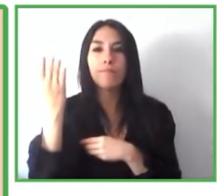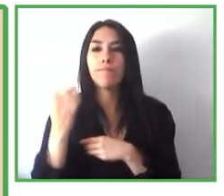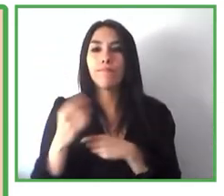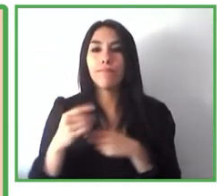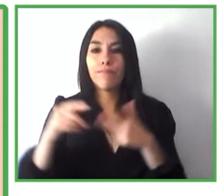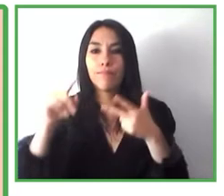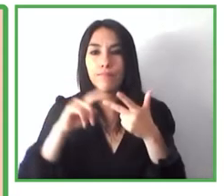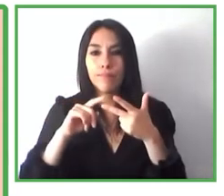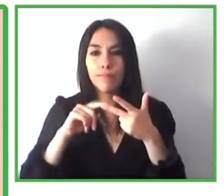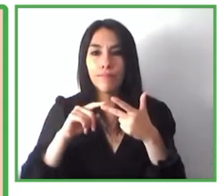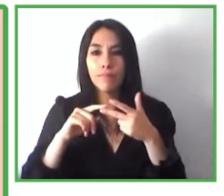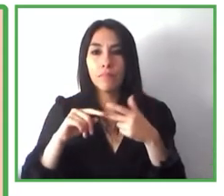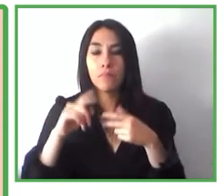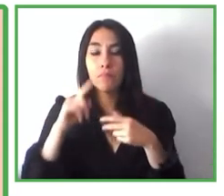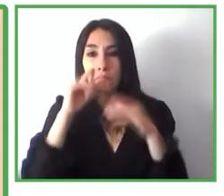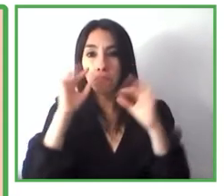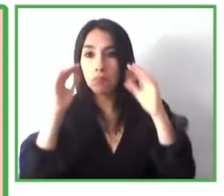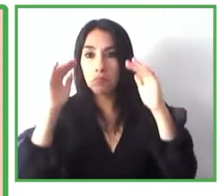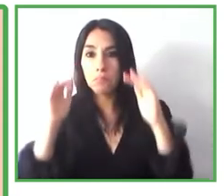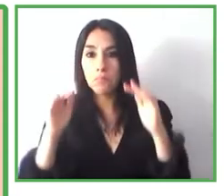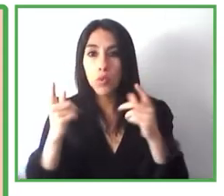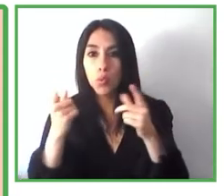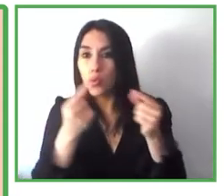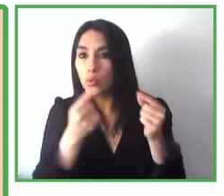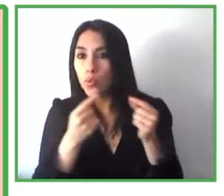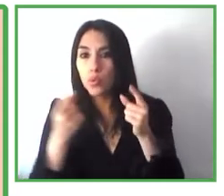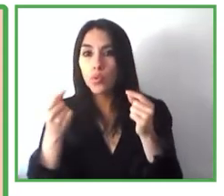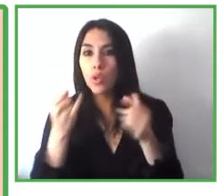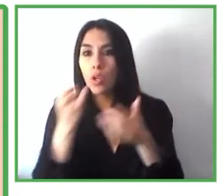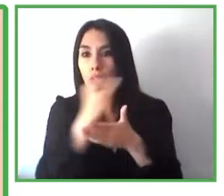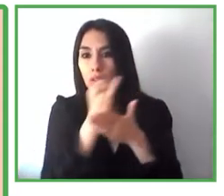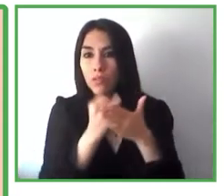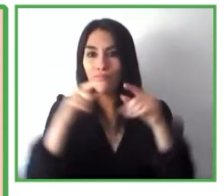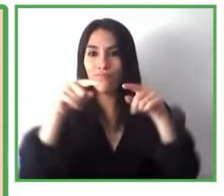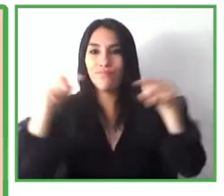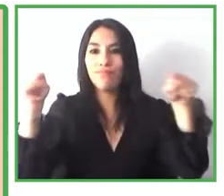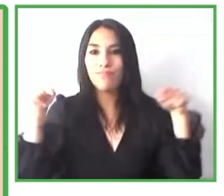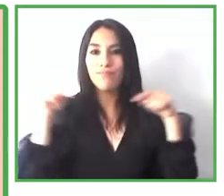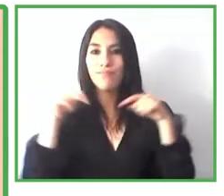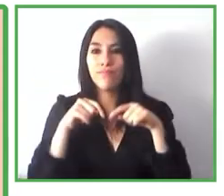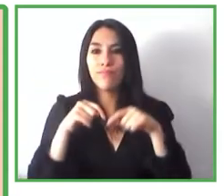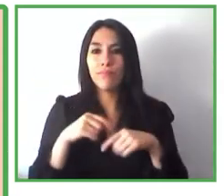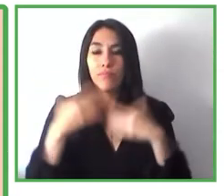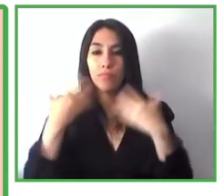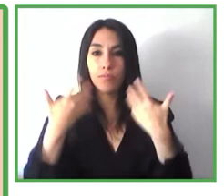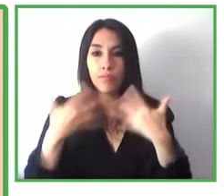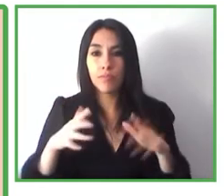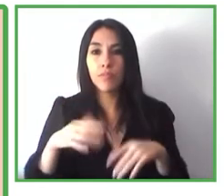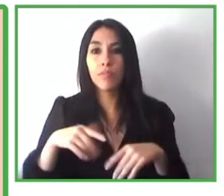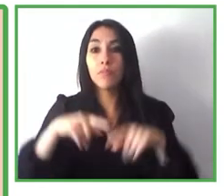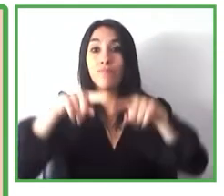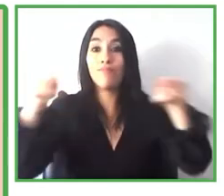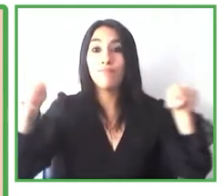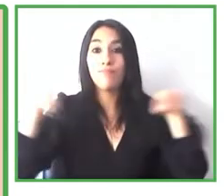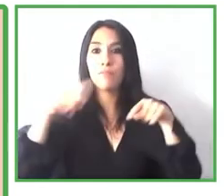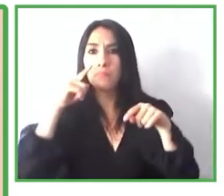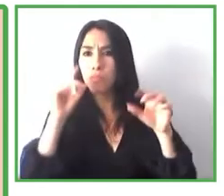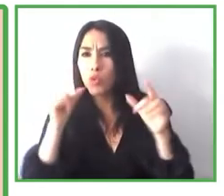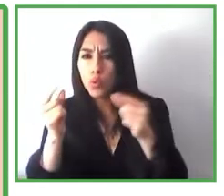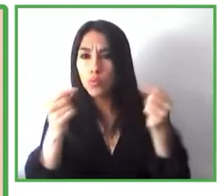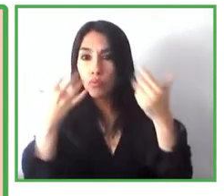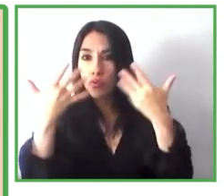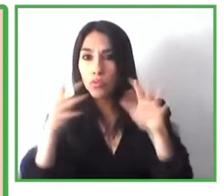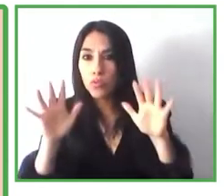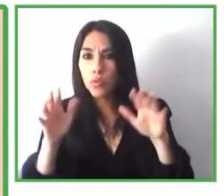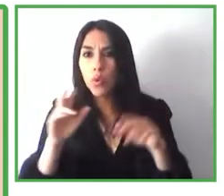que el diseño de un espacio no termine cuando ese espacio es instalado sino que analizamos de manera continua con tecnología la